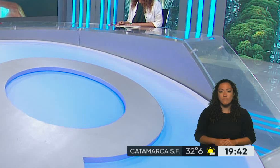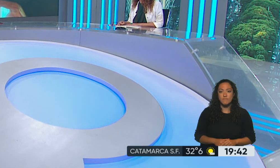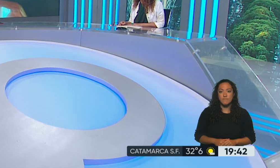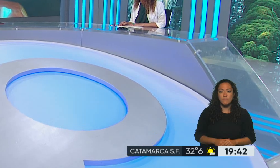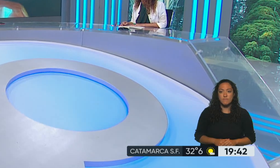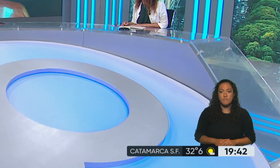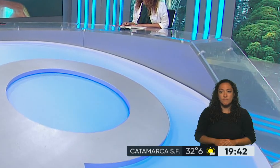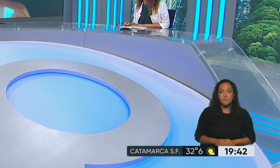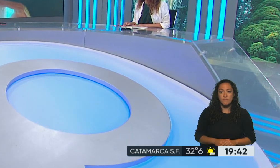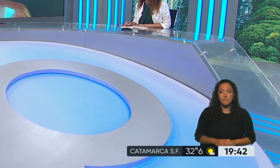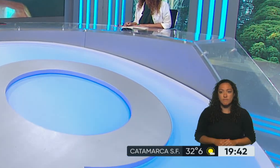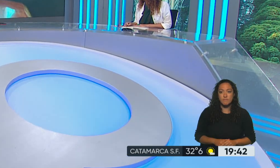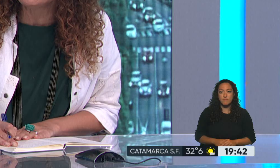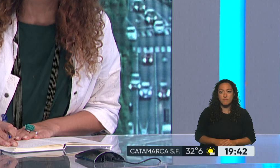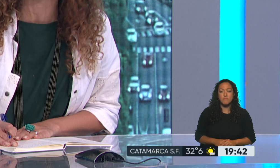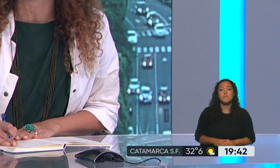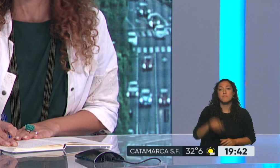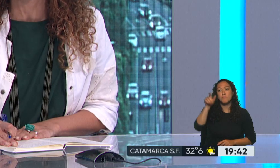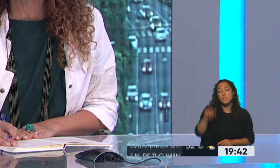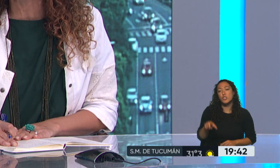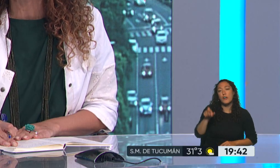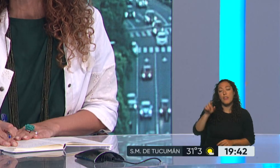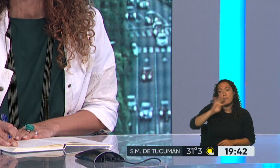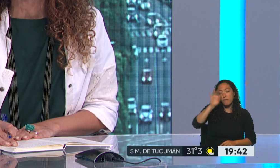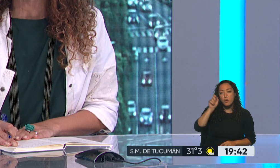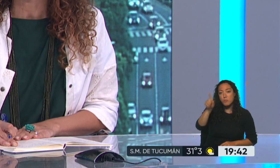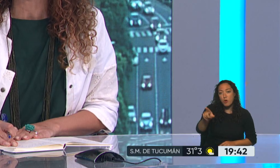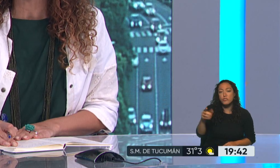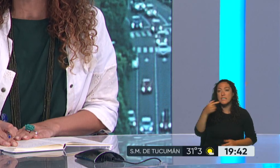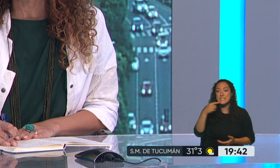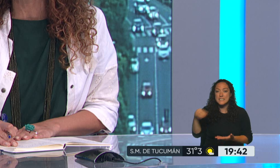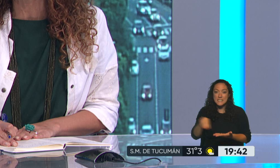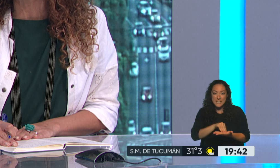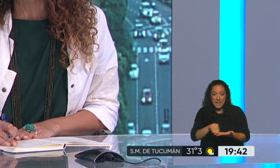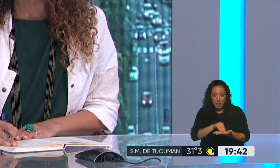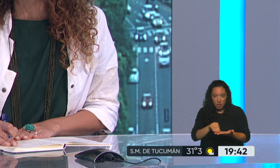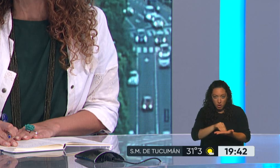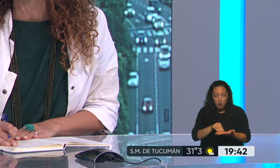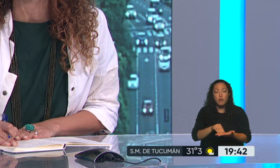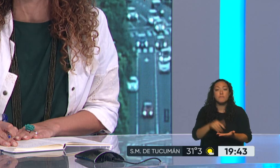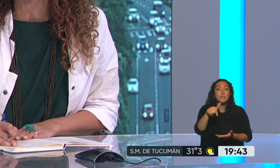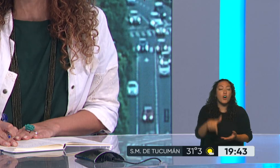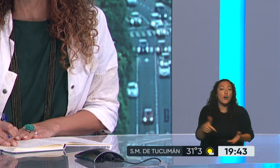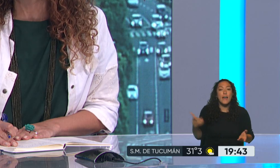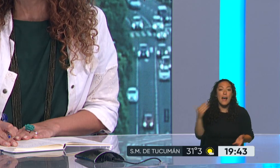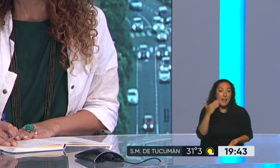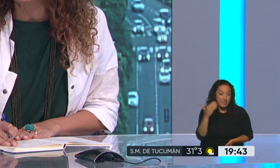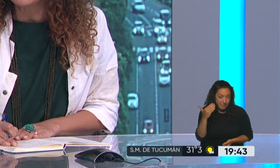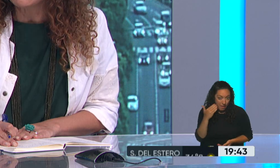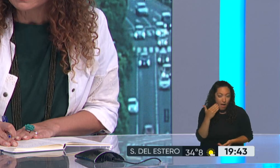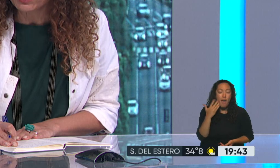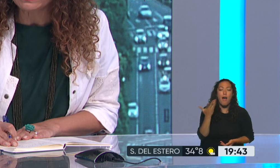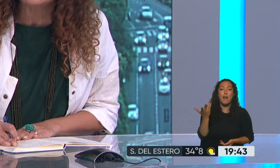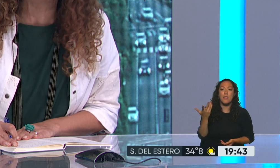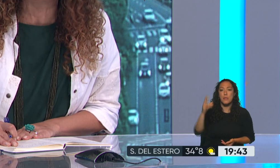Paolo Troni, formoseño el senador, y resulta que ahora a la tarde anunciaron, la